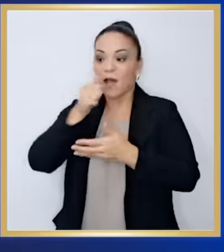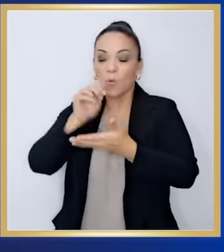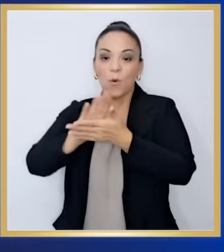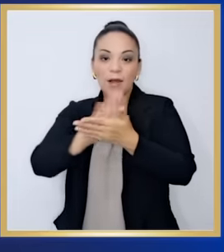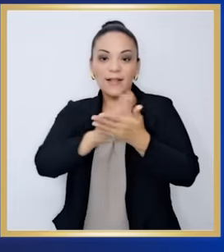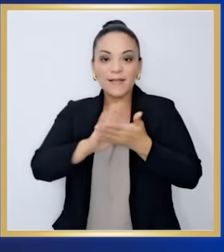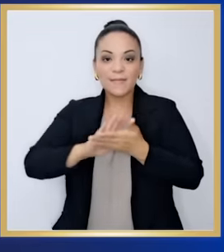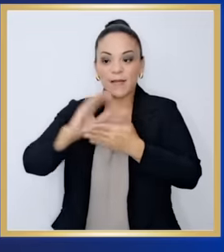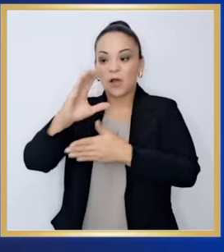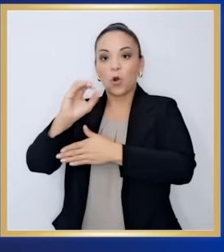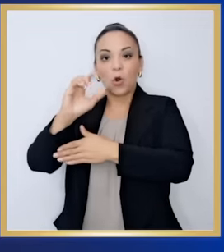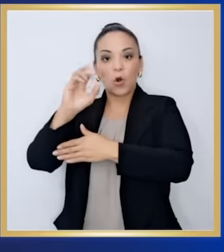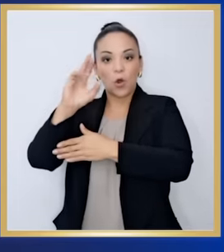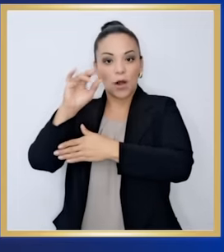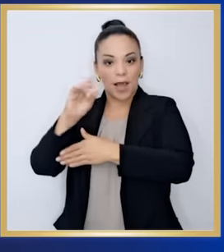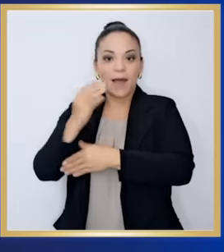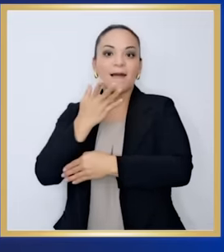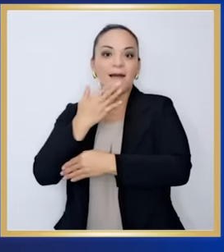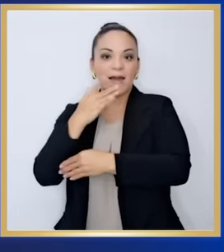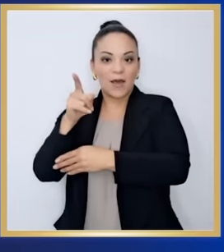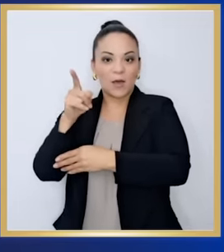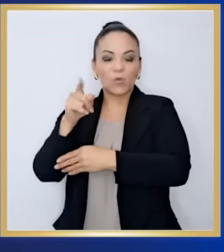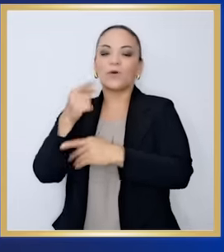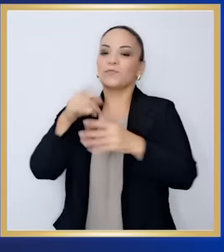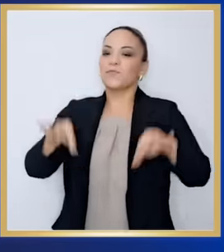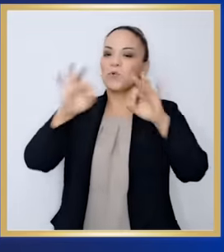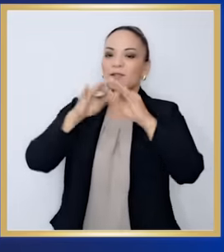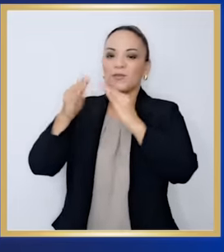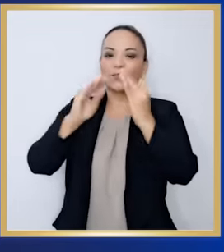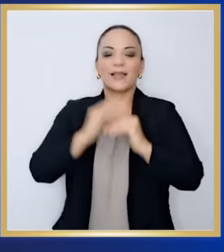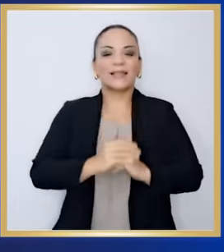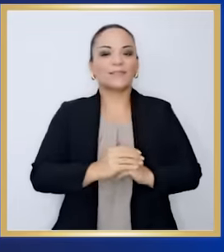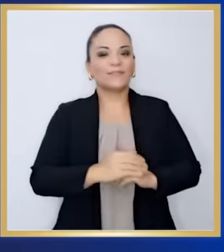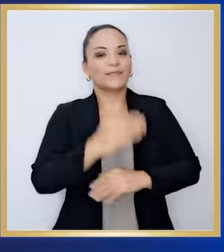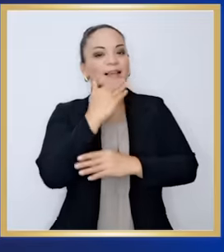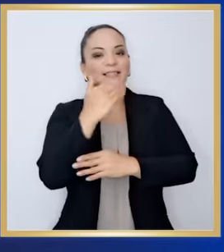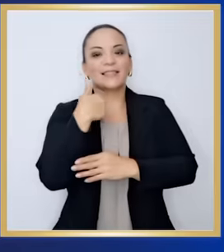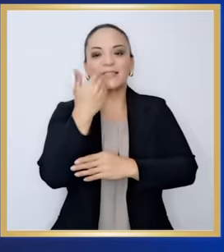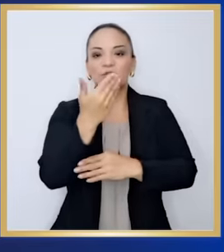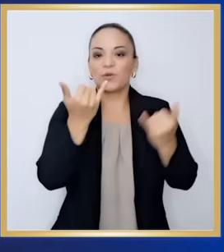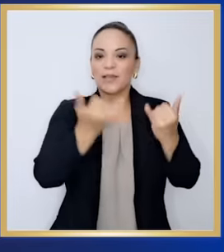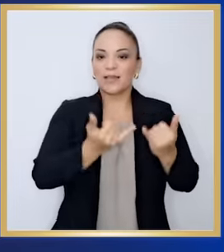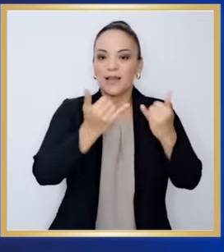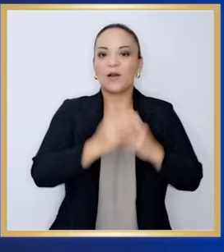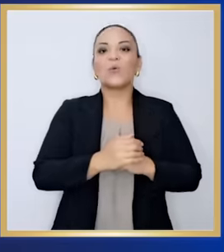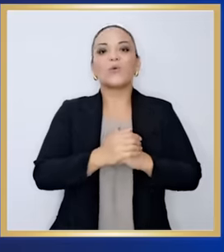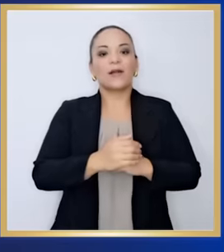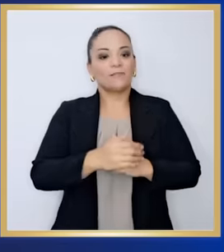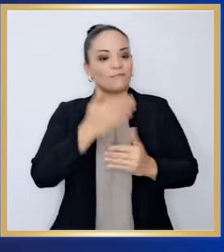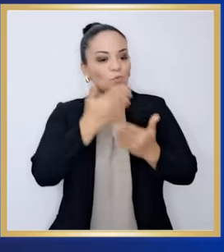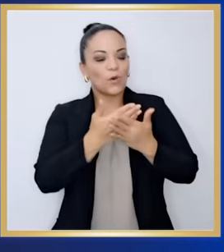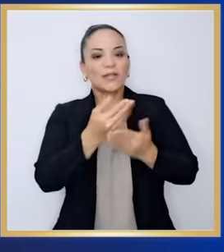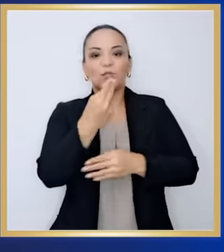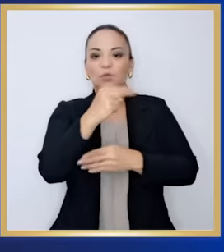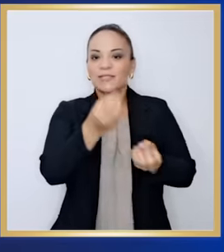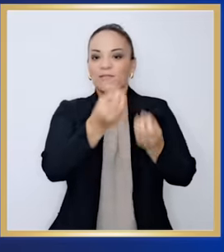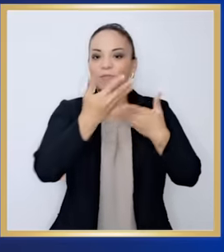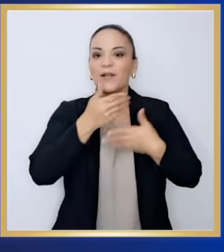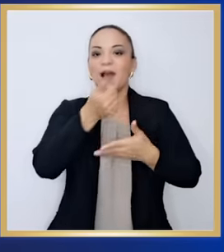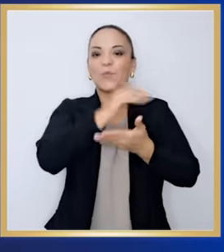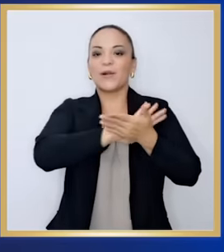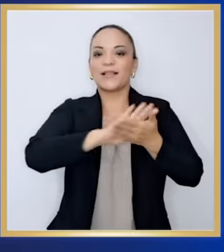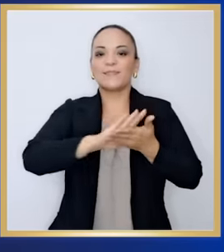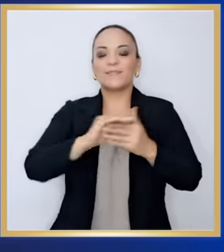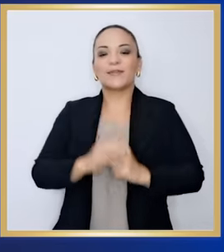entrada en operación de la planta modular de potabilización de agua en Colorado es un hecho importante para la comunidad. Hasta el señor que hoy día